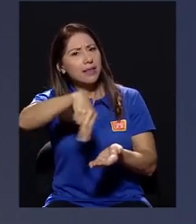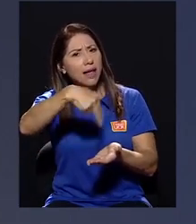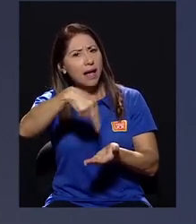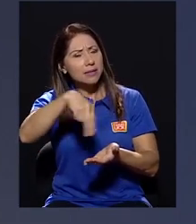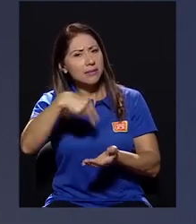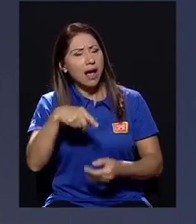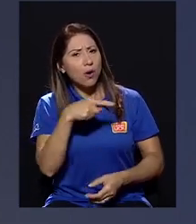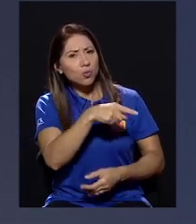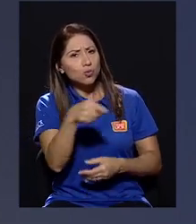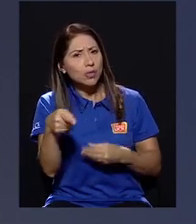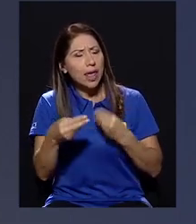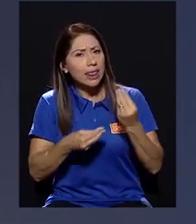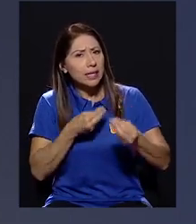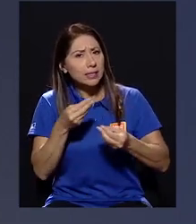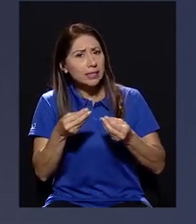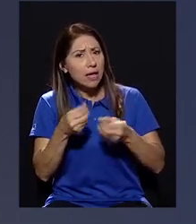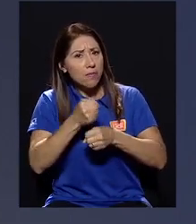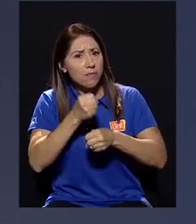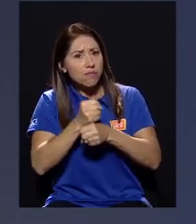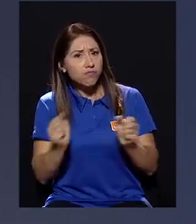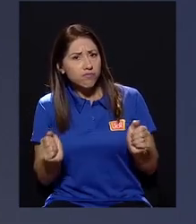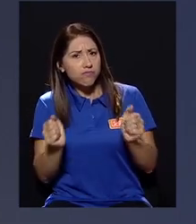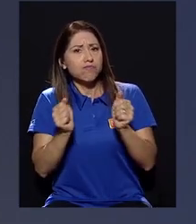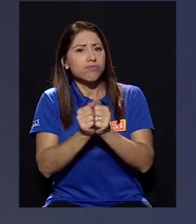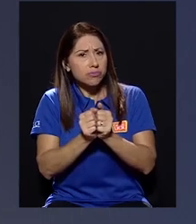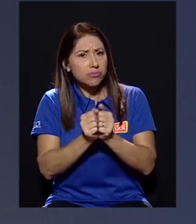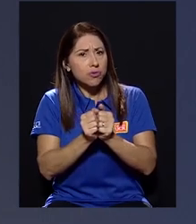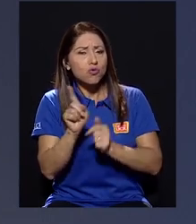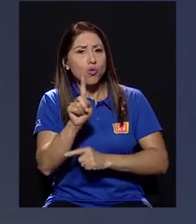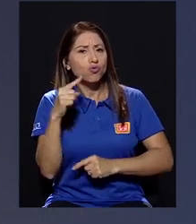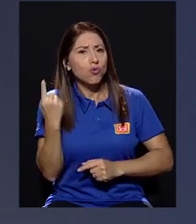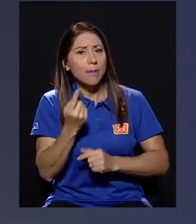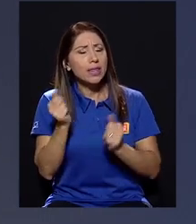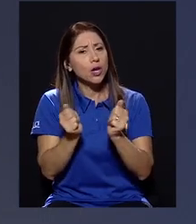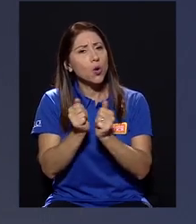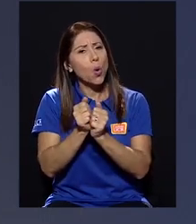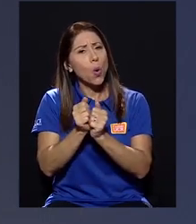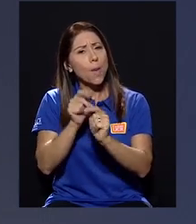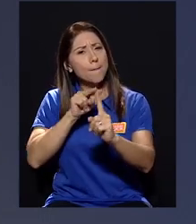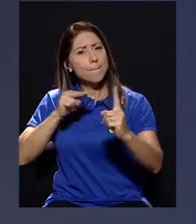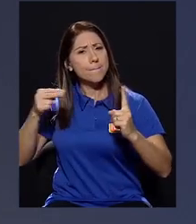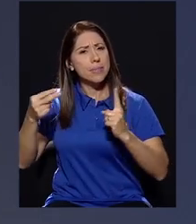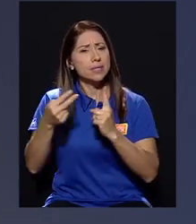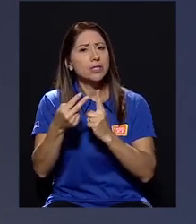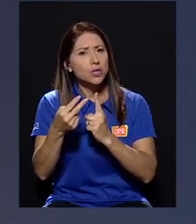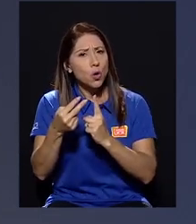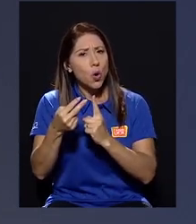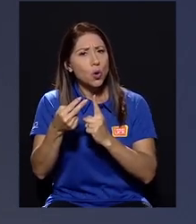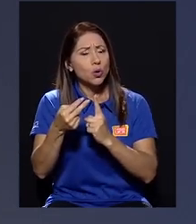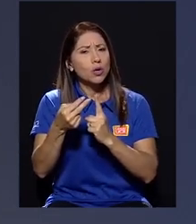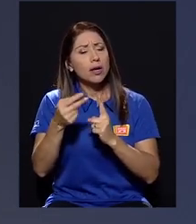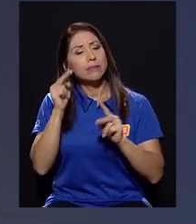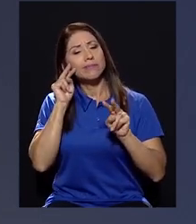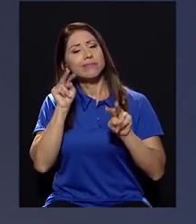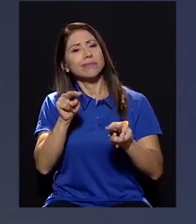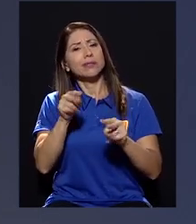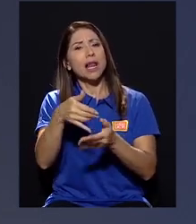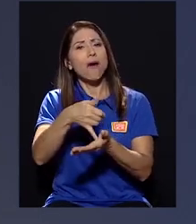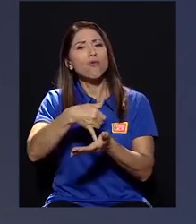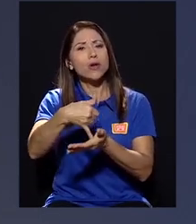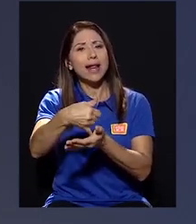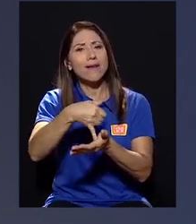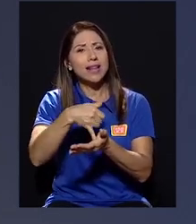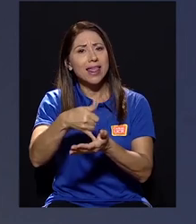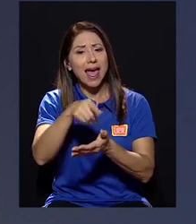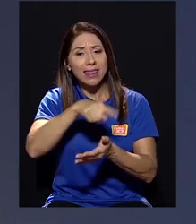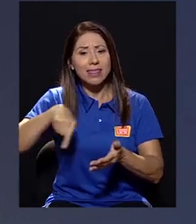manejan de manera conjunta, no solamente con una visión desde la vulnerabilidad en el caso de